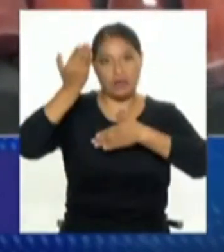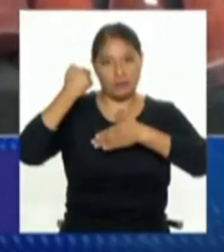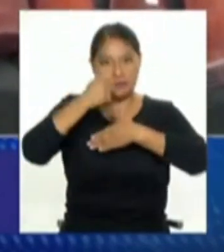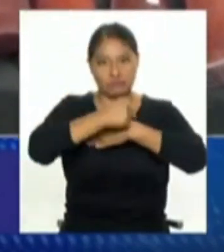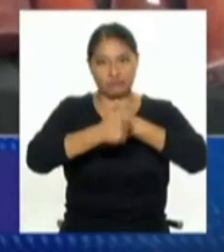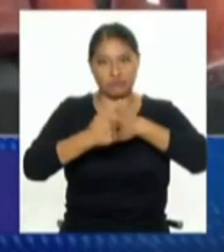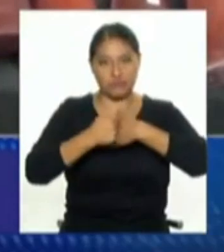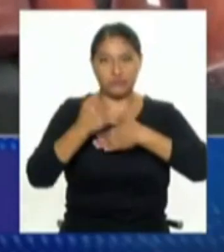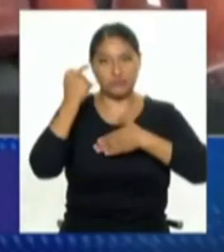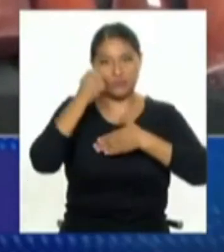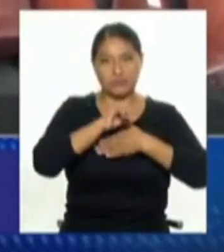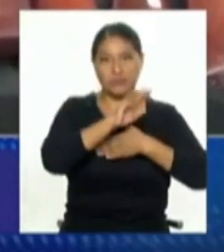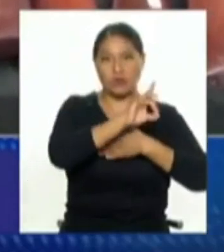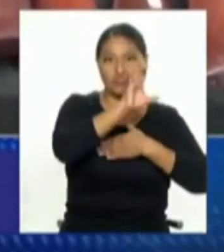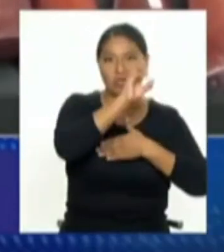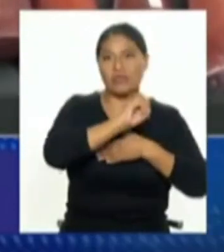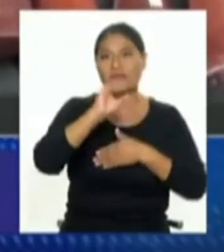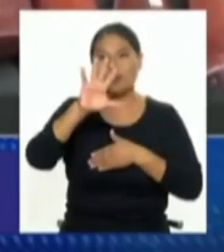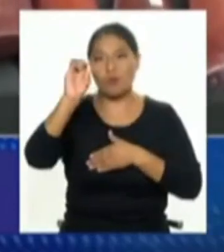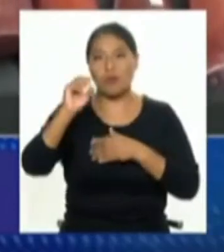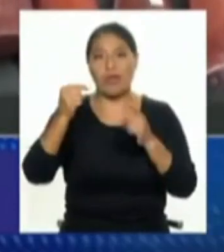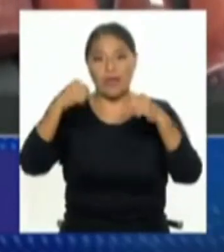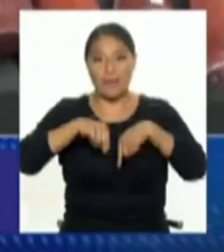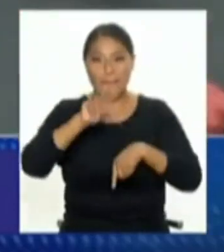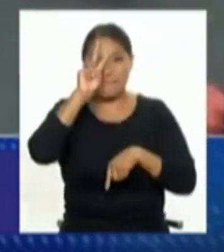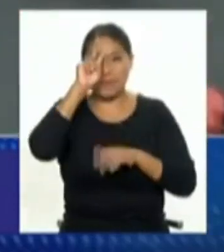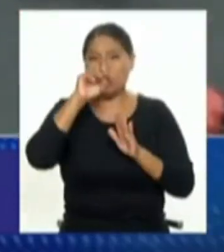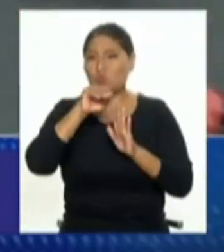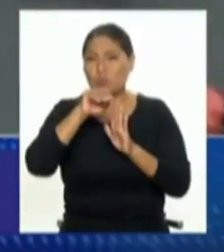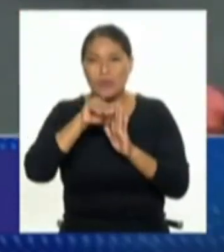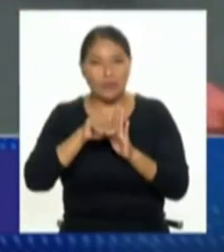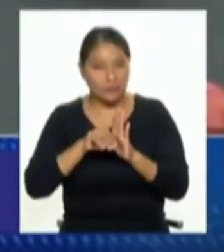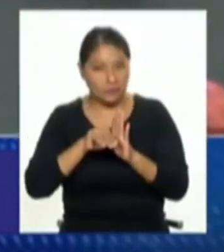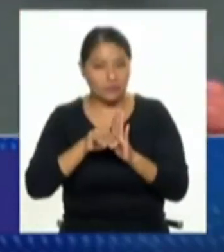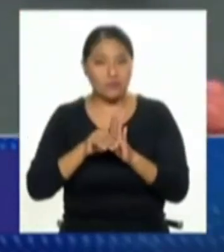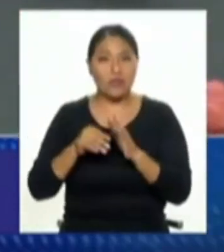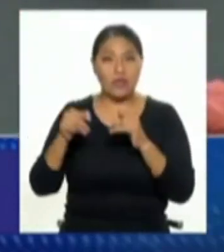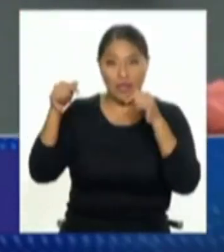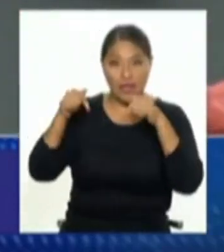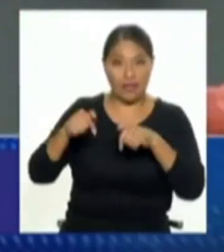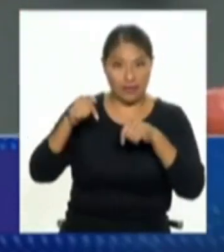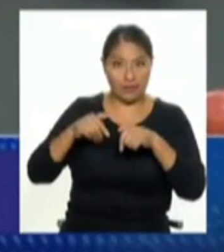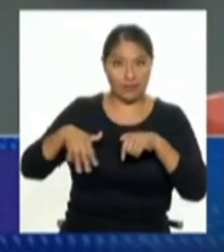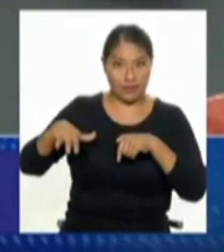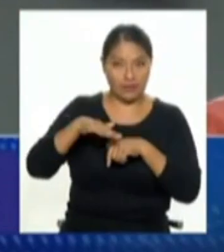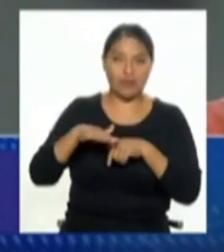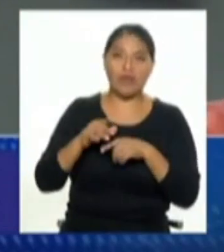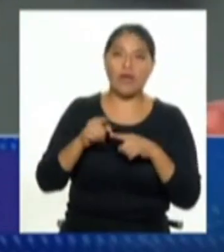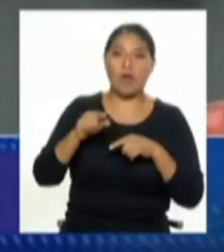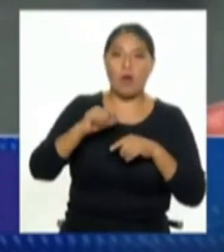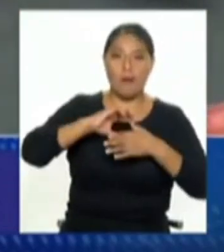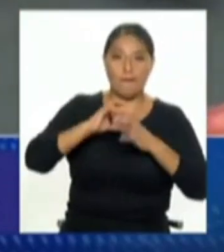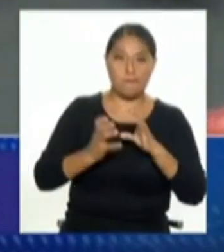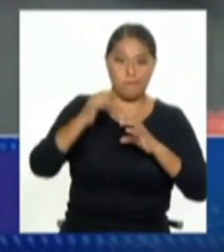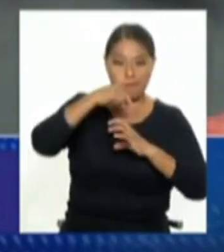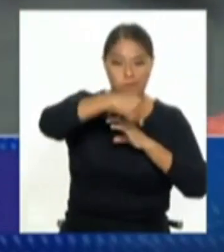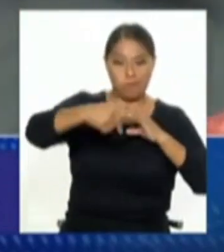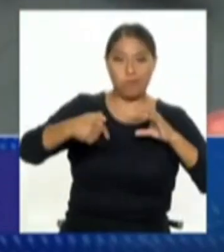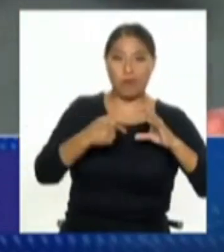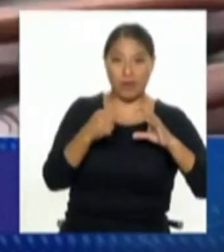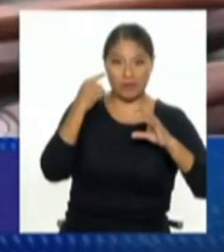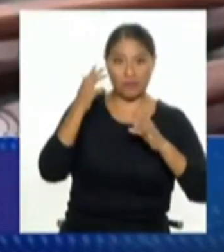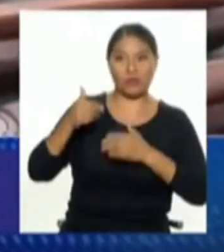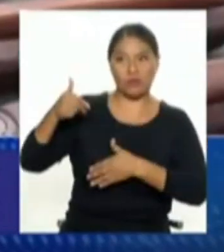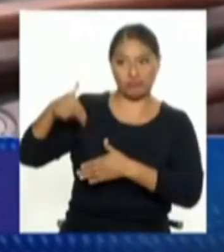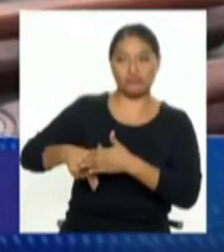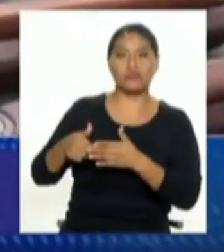a 50 o 40 y tantos entonces todavía estamos lejos y es cierto también que las armas de fuego en el mundo son una causa importante